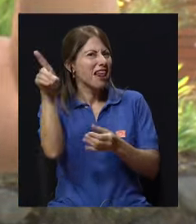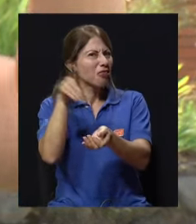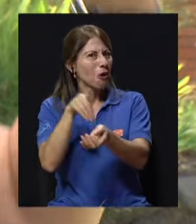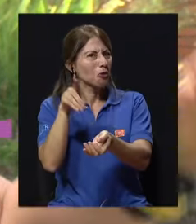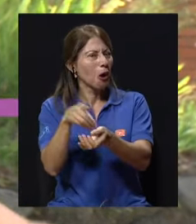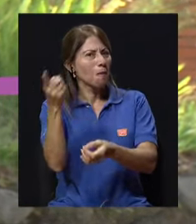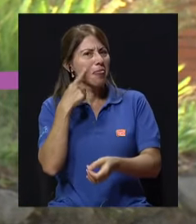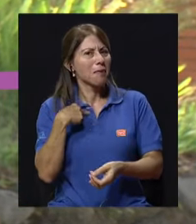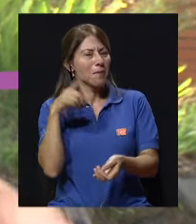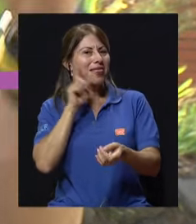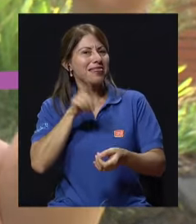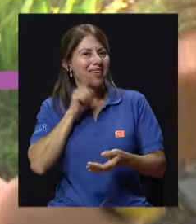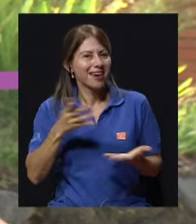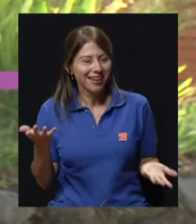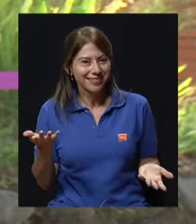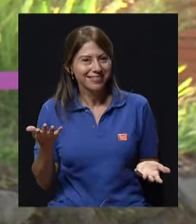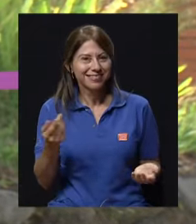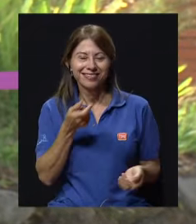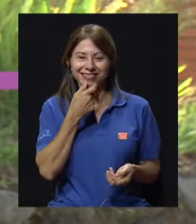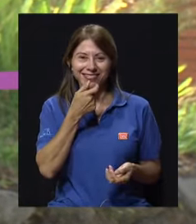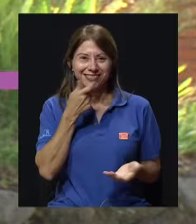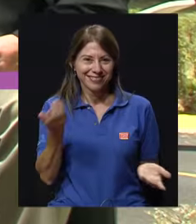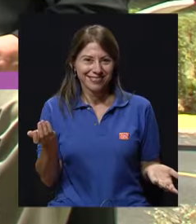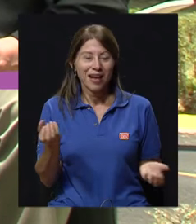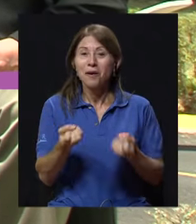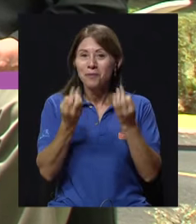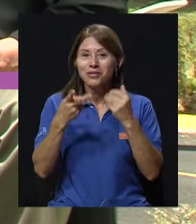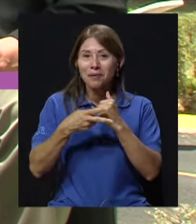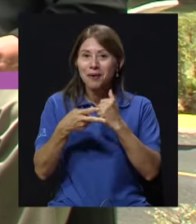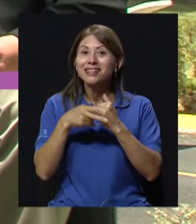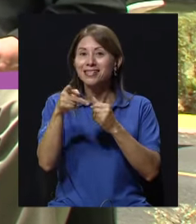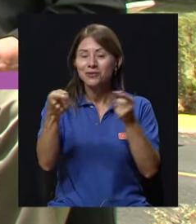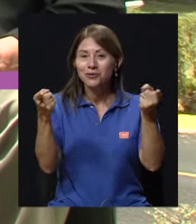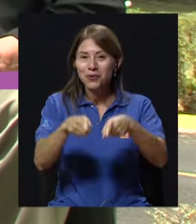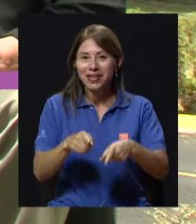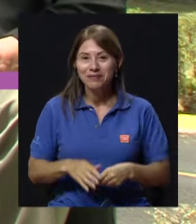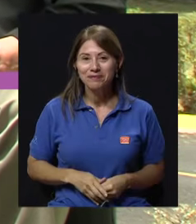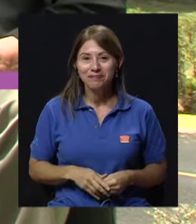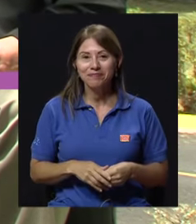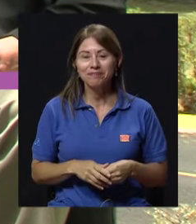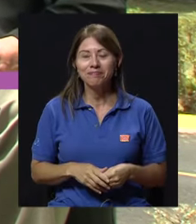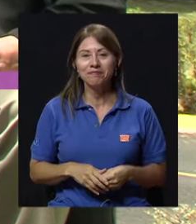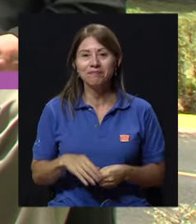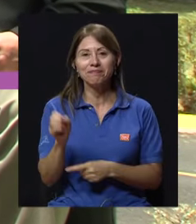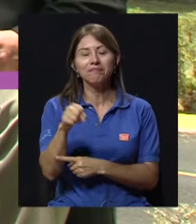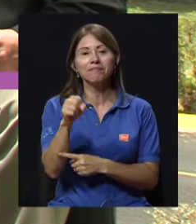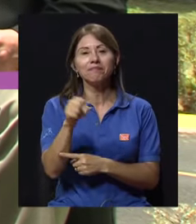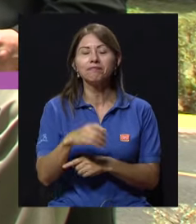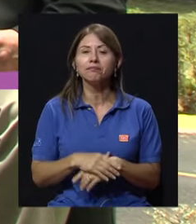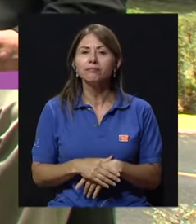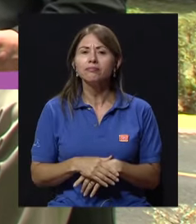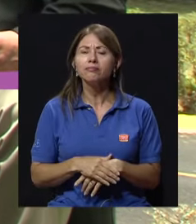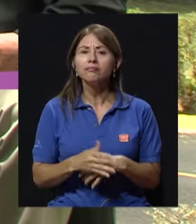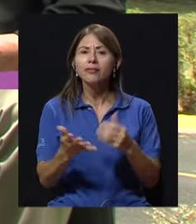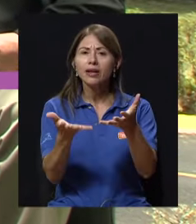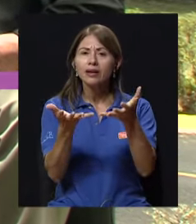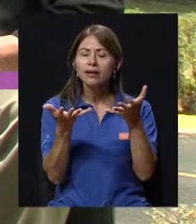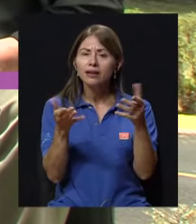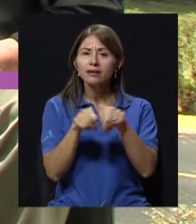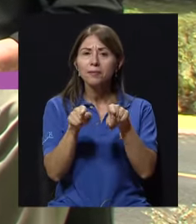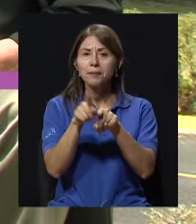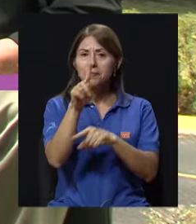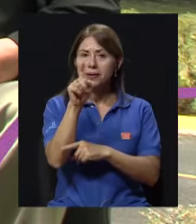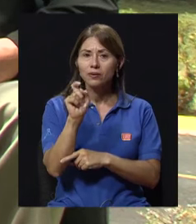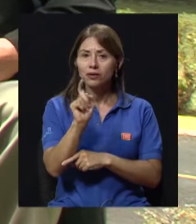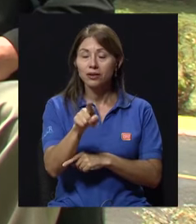eran mentiras de ese doctor, eran mentiras. ¿Verdad? Sí. Muchas veces eso es lo que sucede. Claro. Y quería